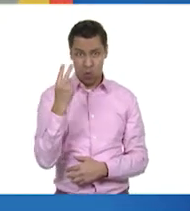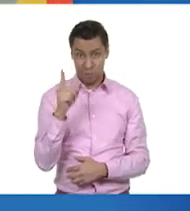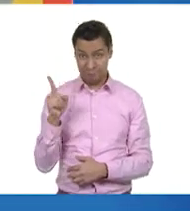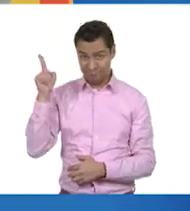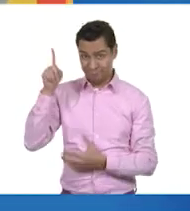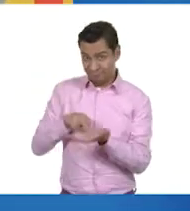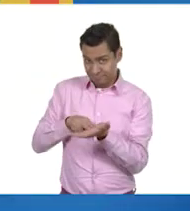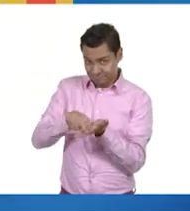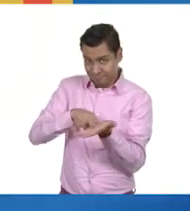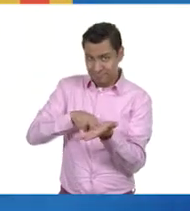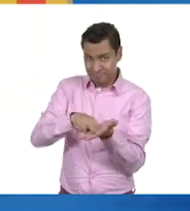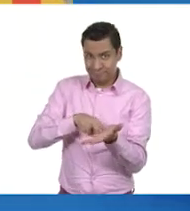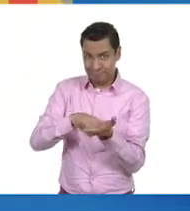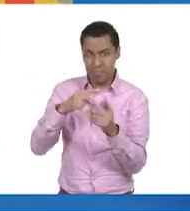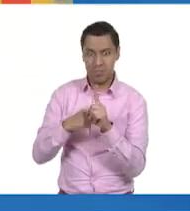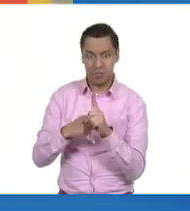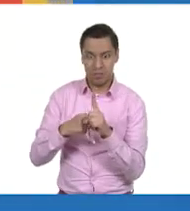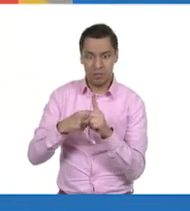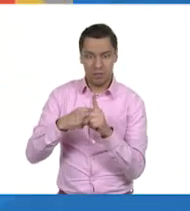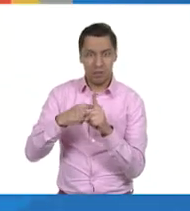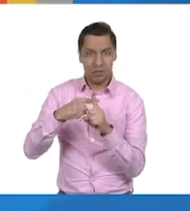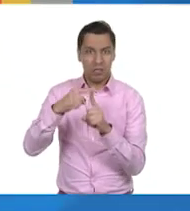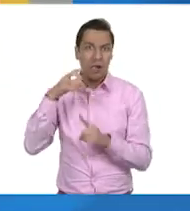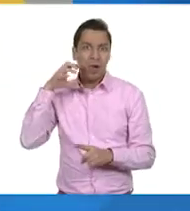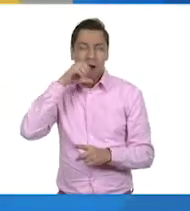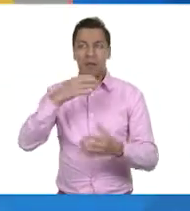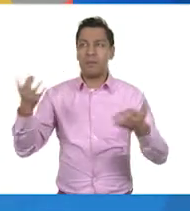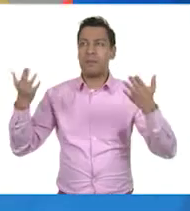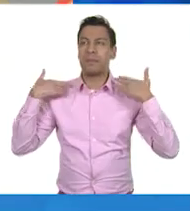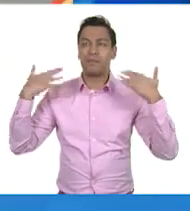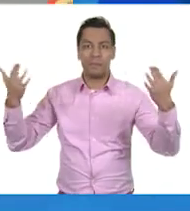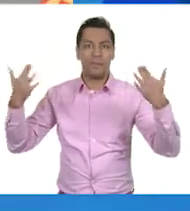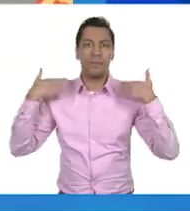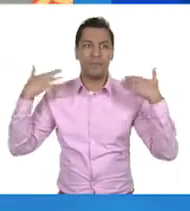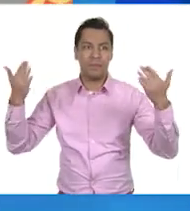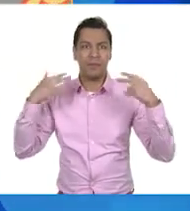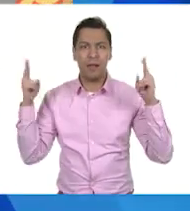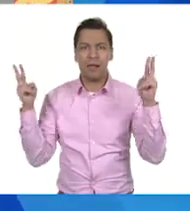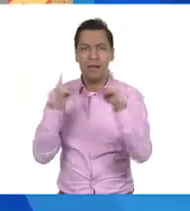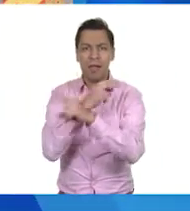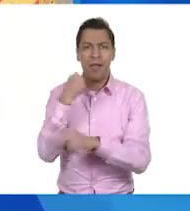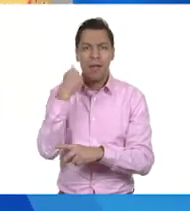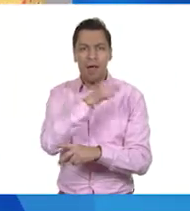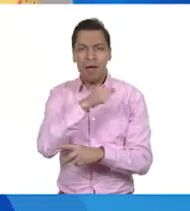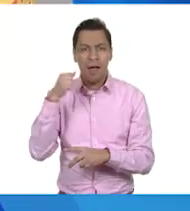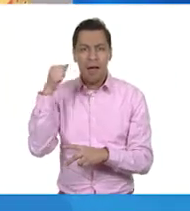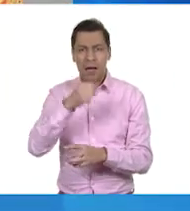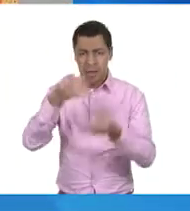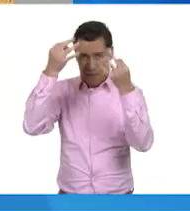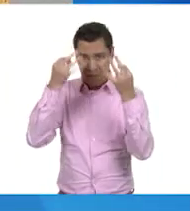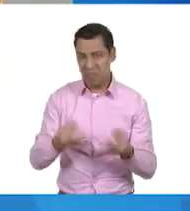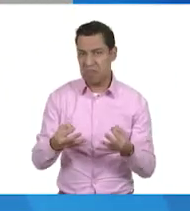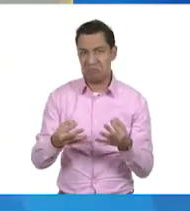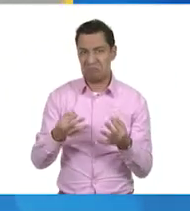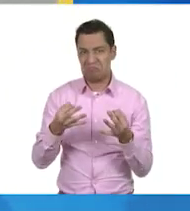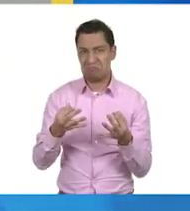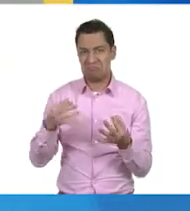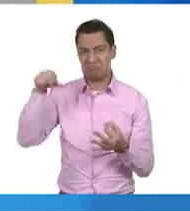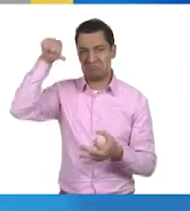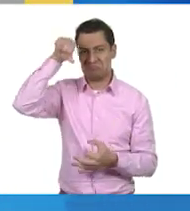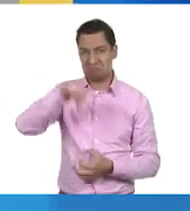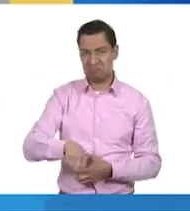aumenta la temperatura global y tiene consecuencias inmediatas en la calidad del aire de las ciudades y en la salud de la población.